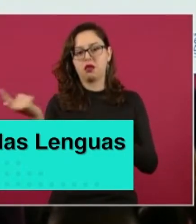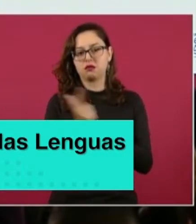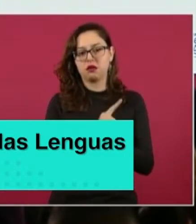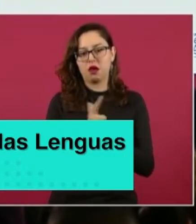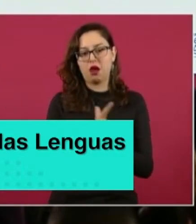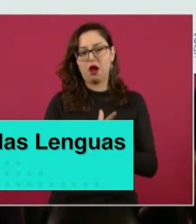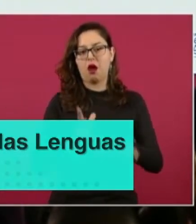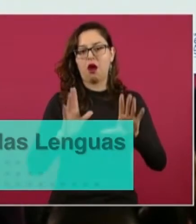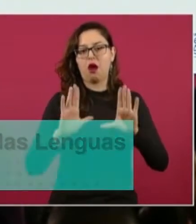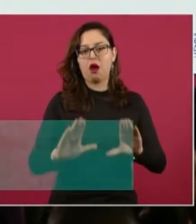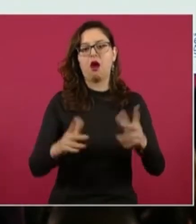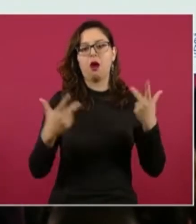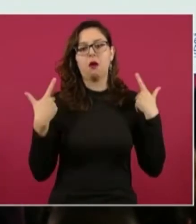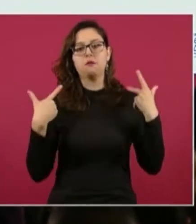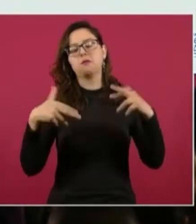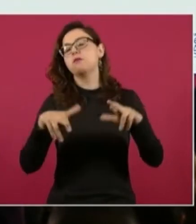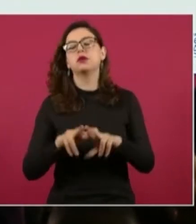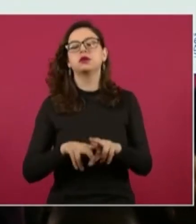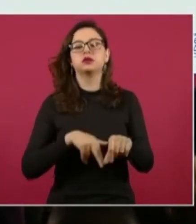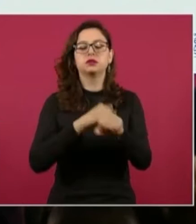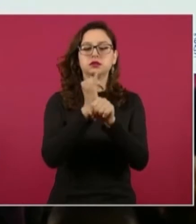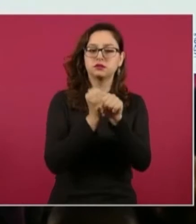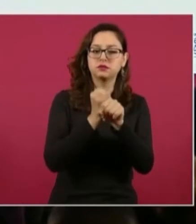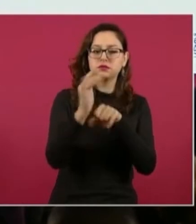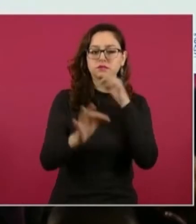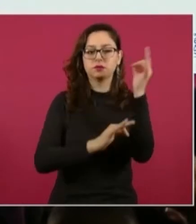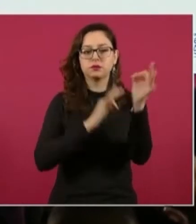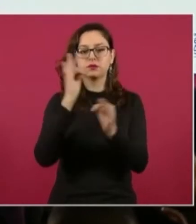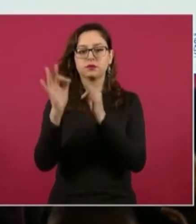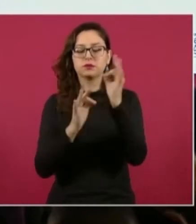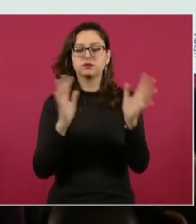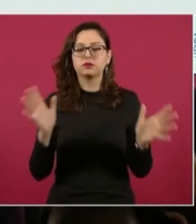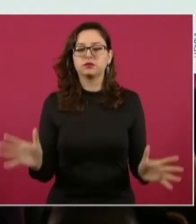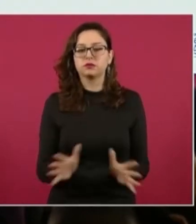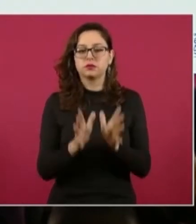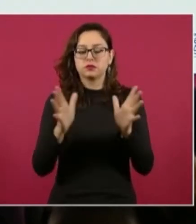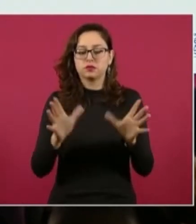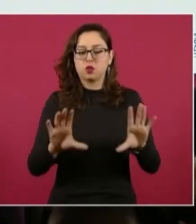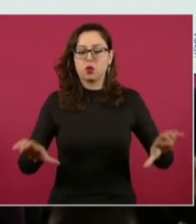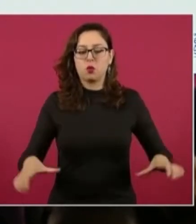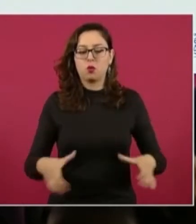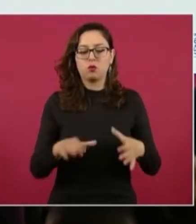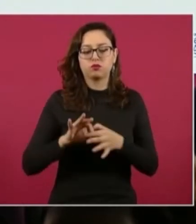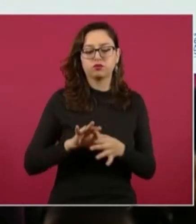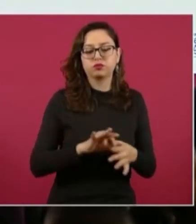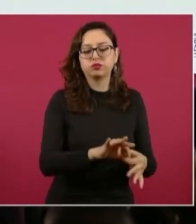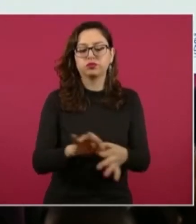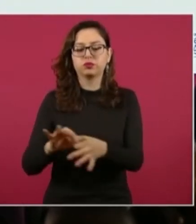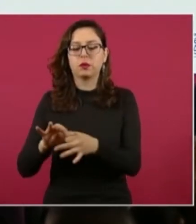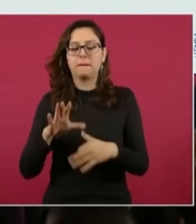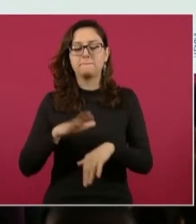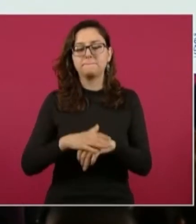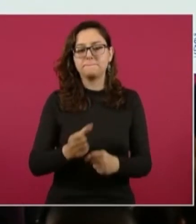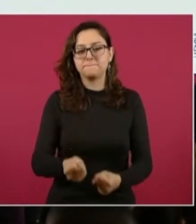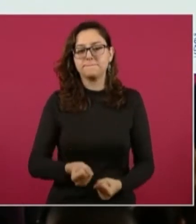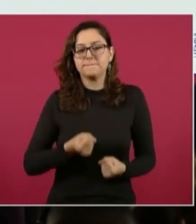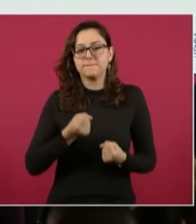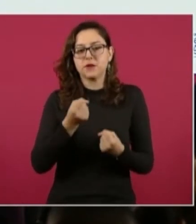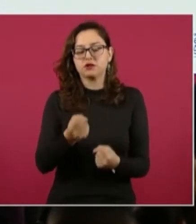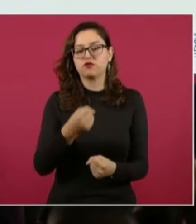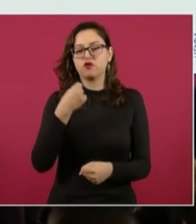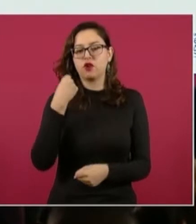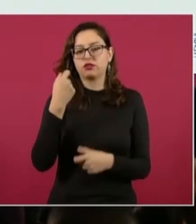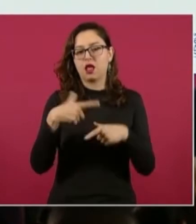de las Lenguas Indígenas de México, la cual será construida en el paraje Chichicuatla en Santana